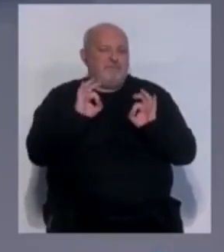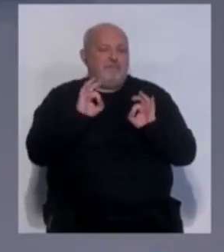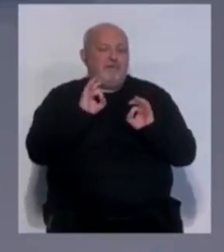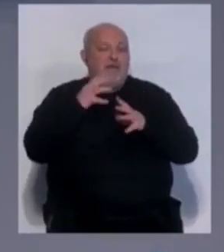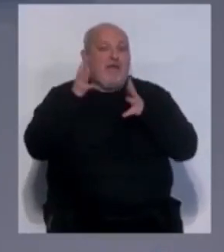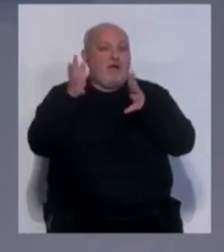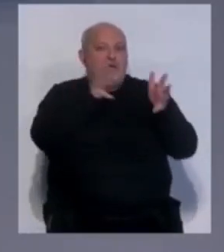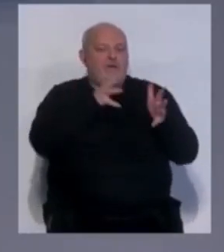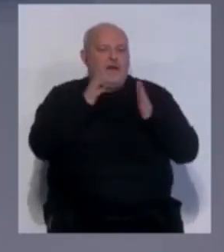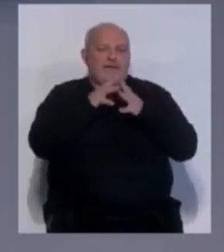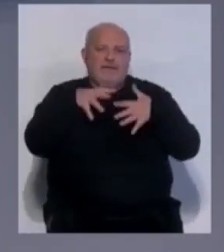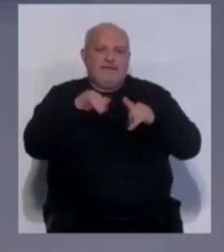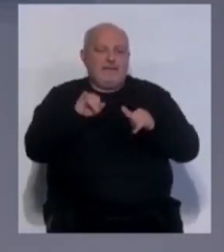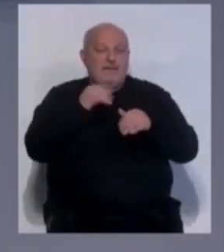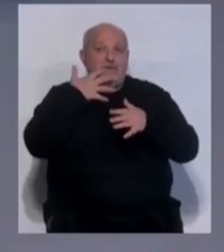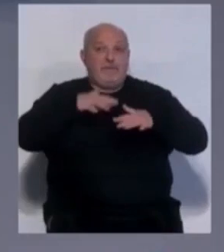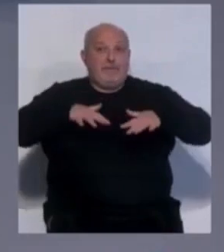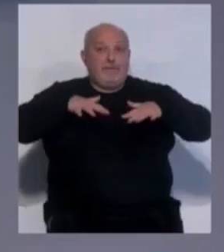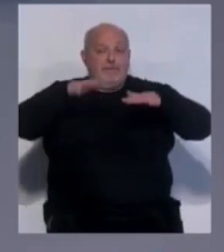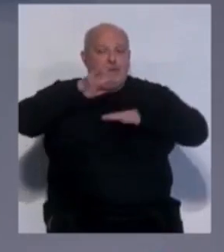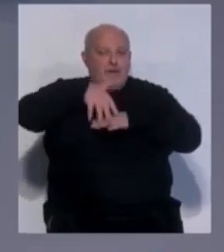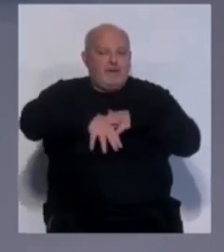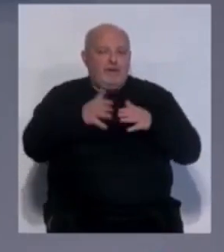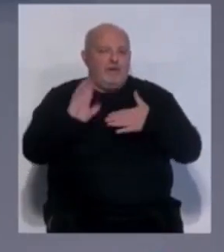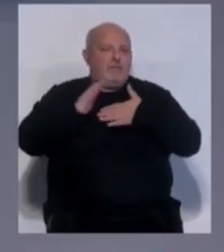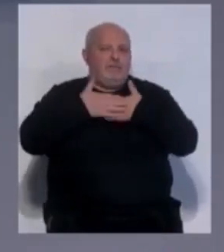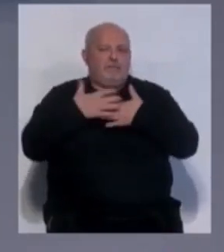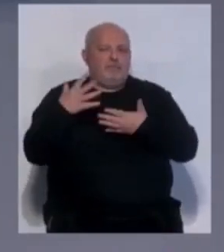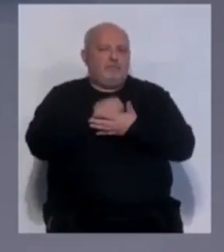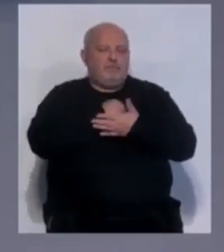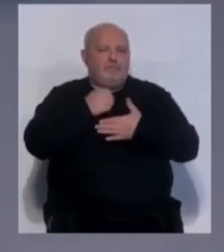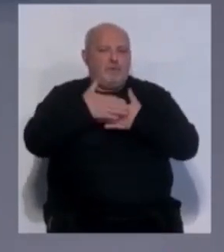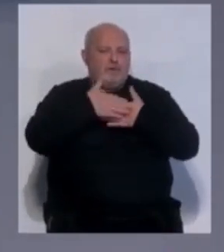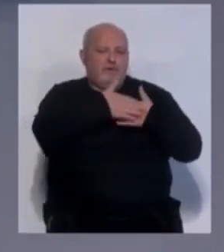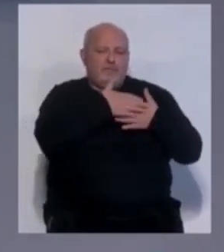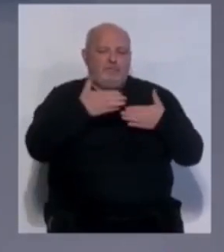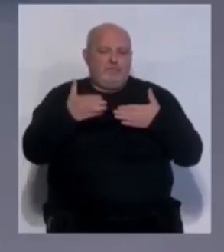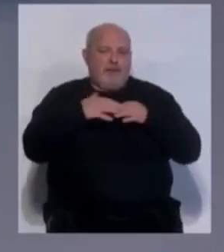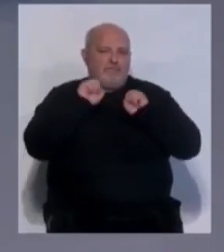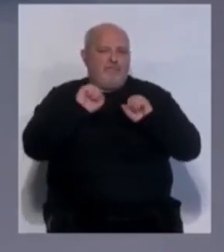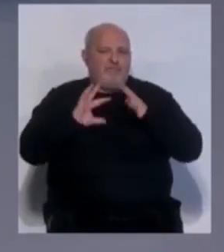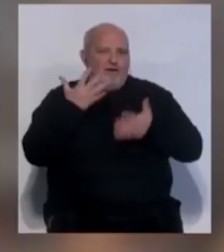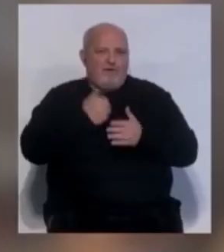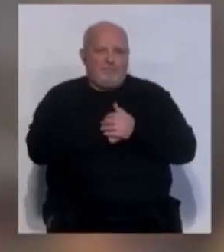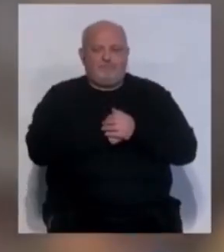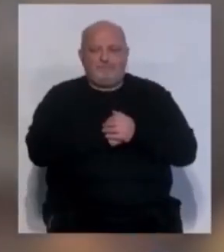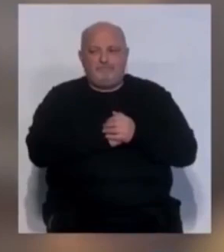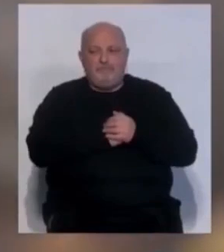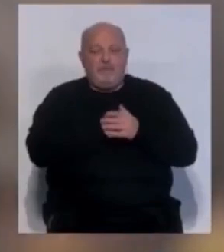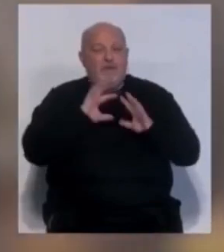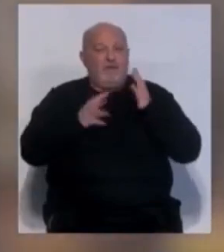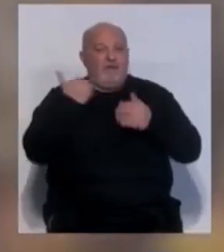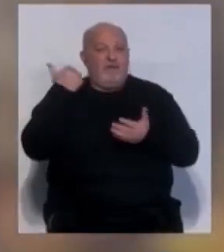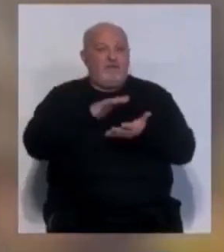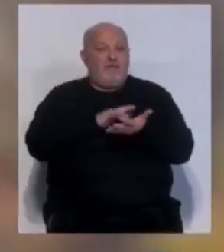Aconsejan no salir de la casa si el humo ya está en la escalera y cerrar todas las puertas al fuego. El